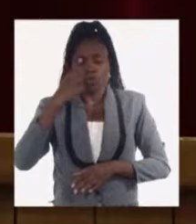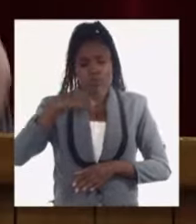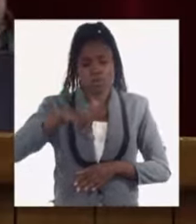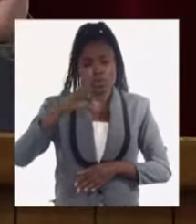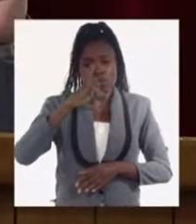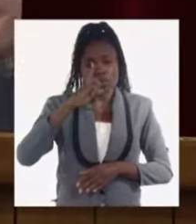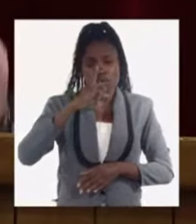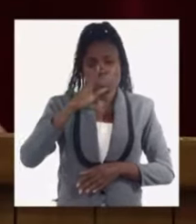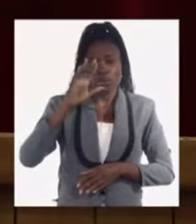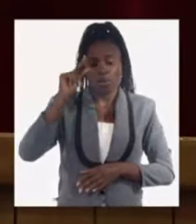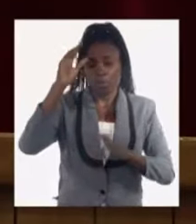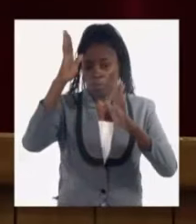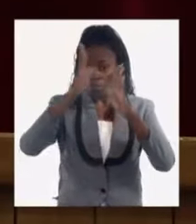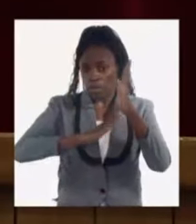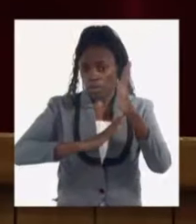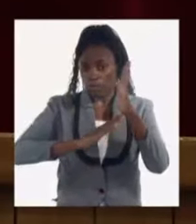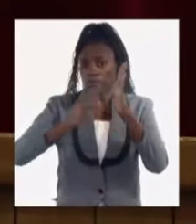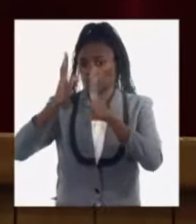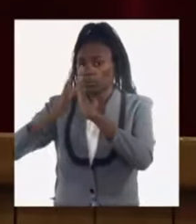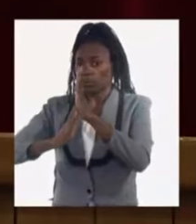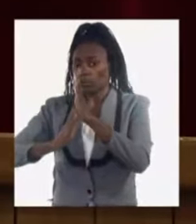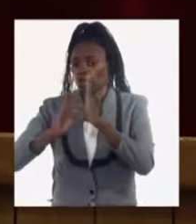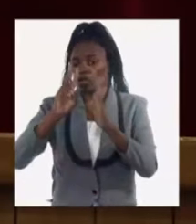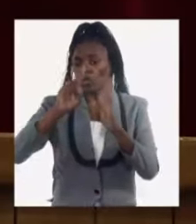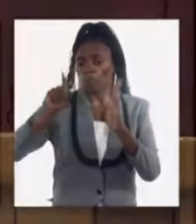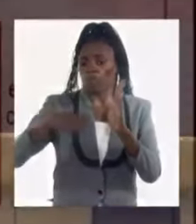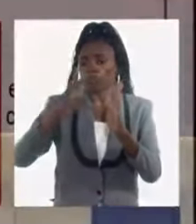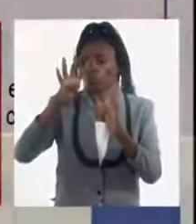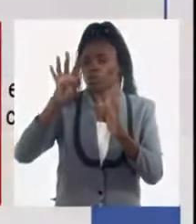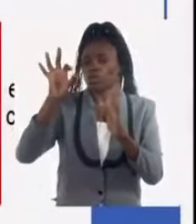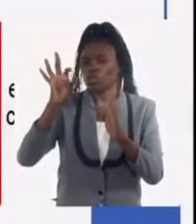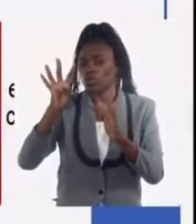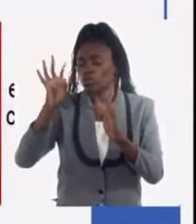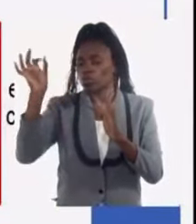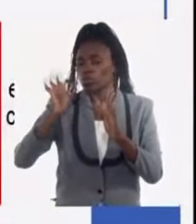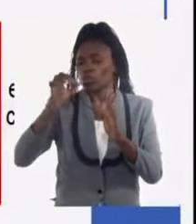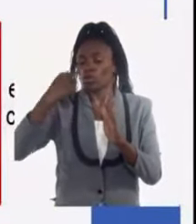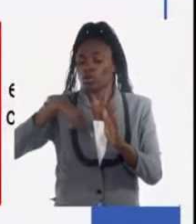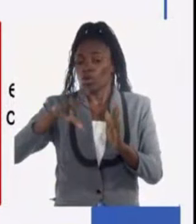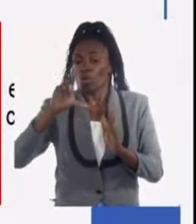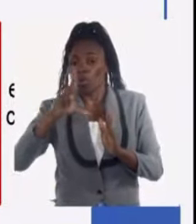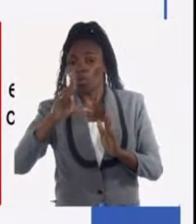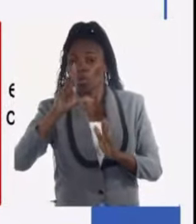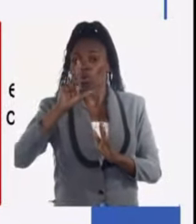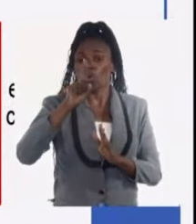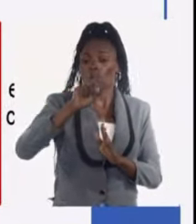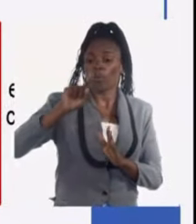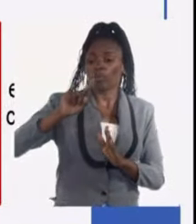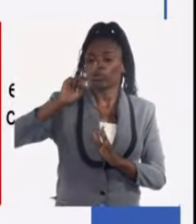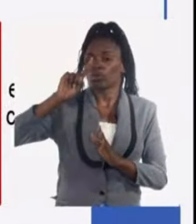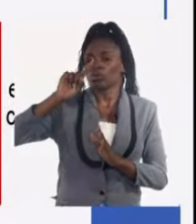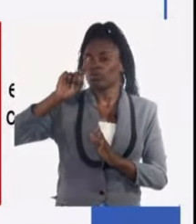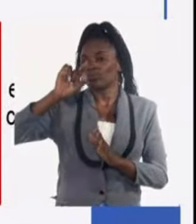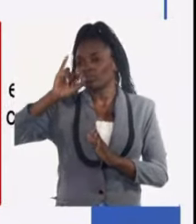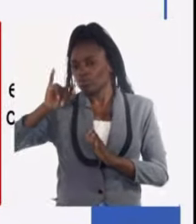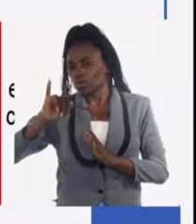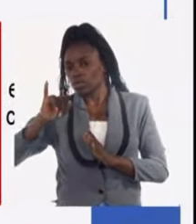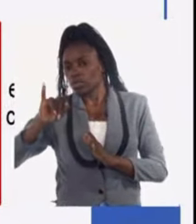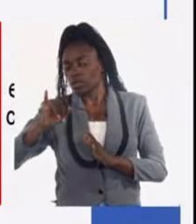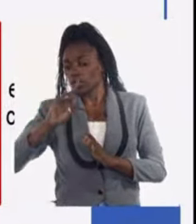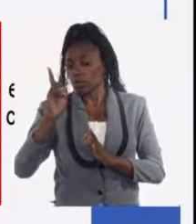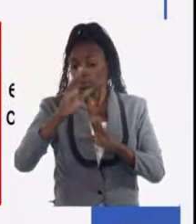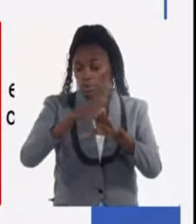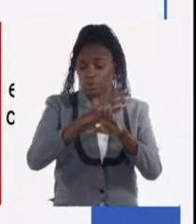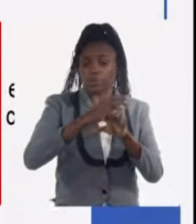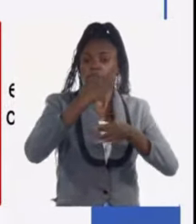mensual, fue 2.48% y la de julio es 1.06%, no significa, aclaramos esto,